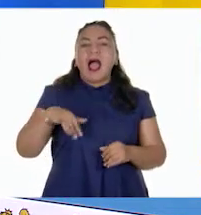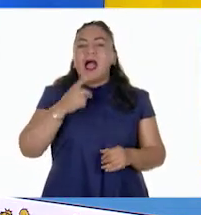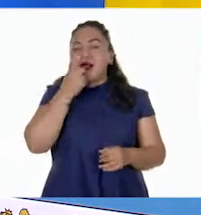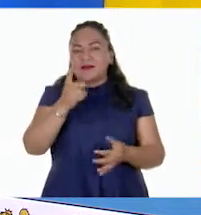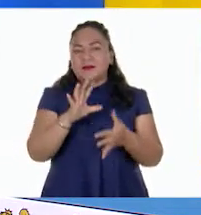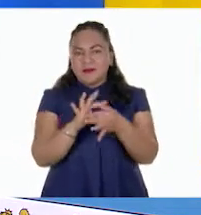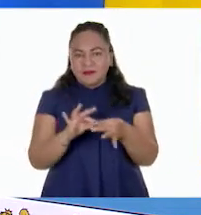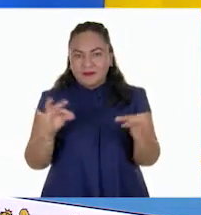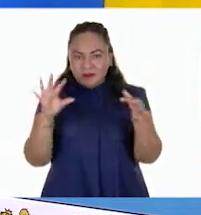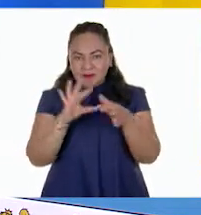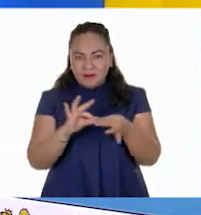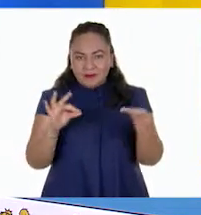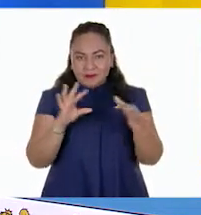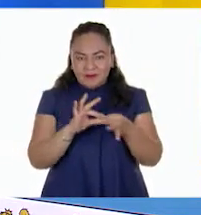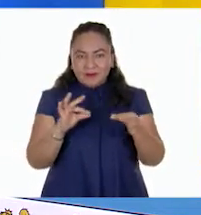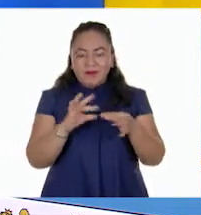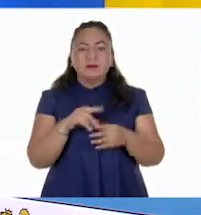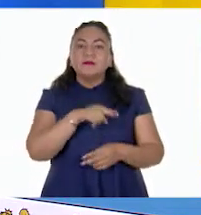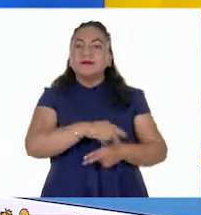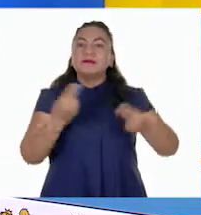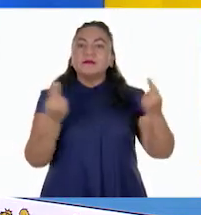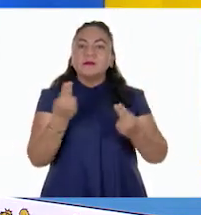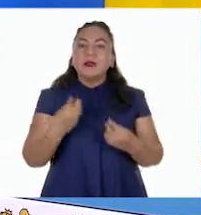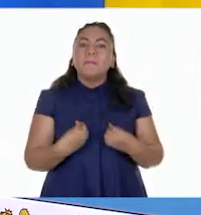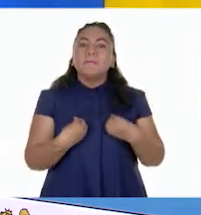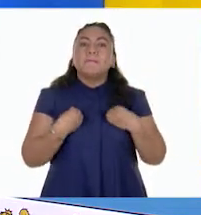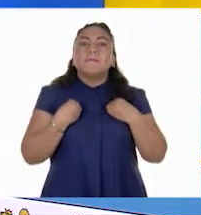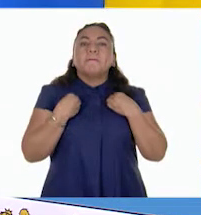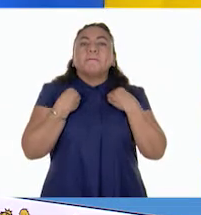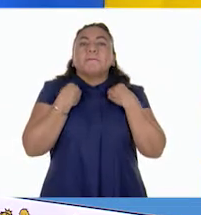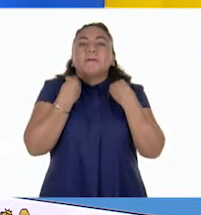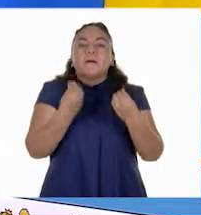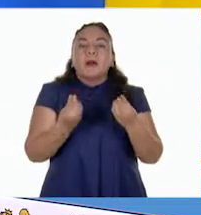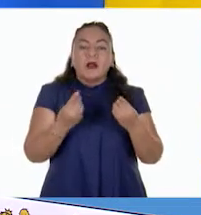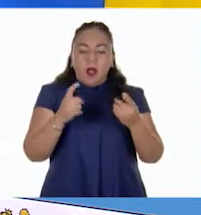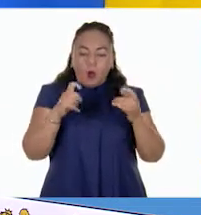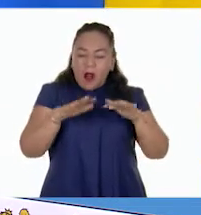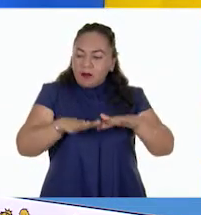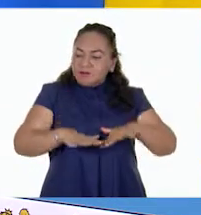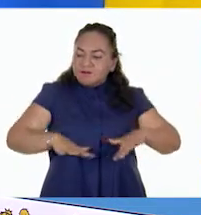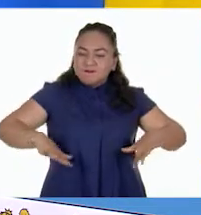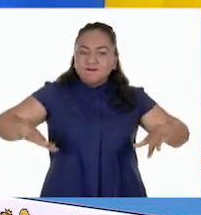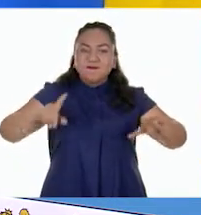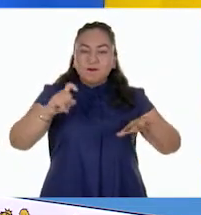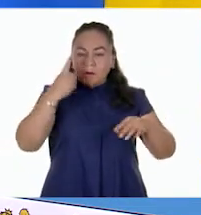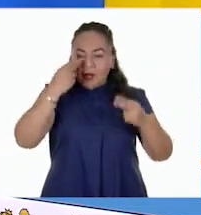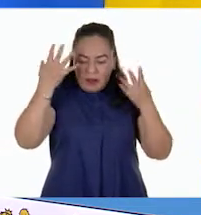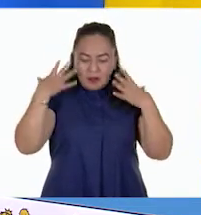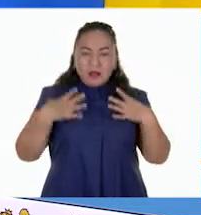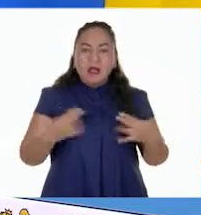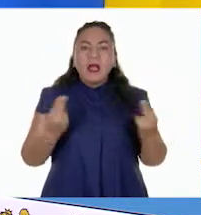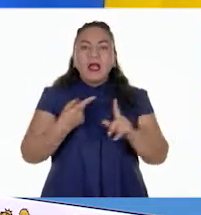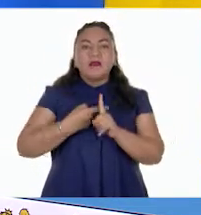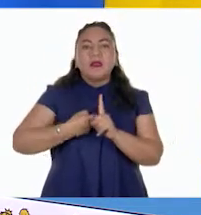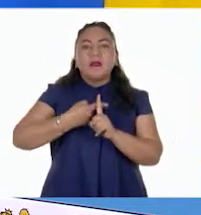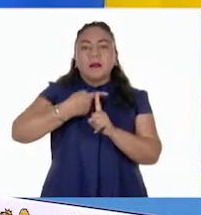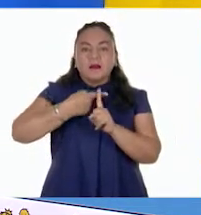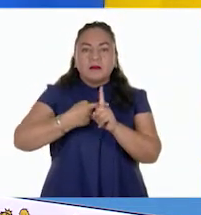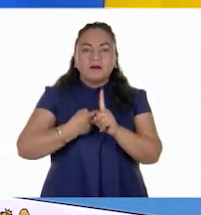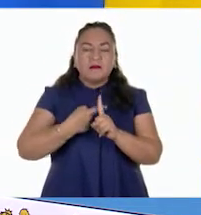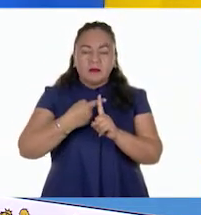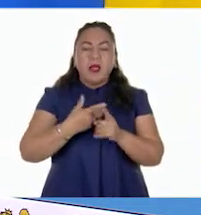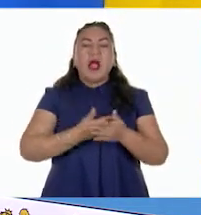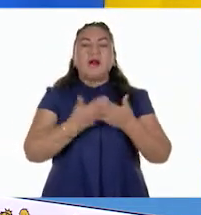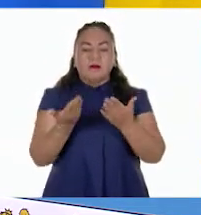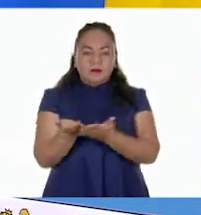anteriormente, necesita vivir en zonas inundadas para regular su temperatura. Ahora revisemos en la